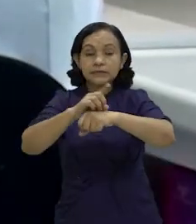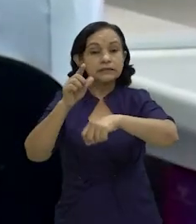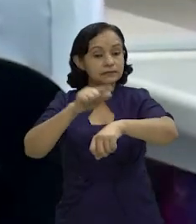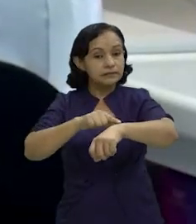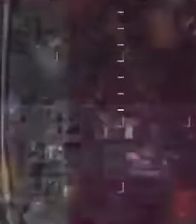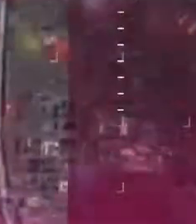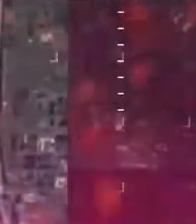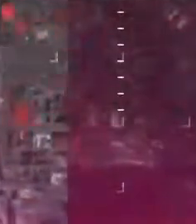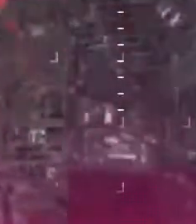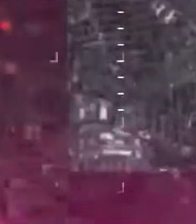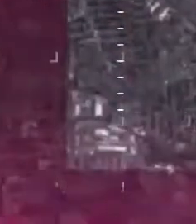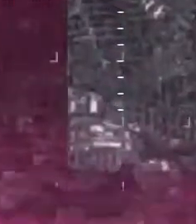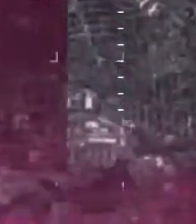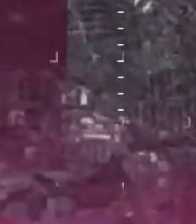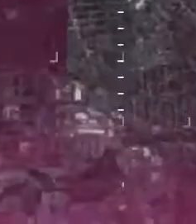médica a tiempo.